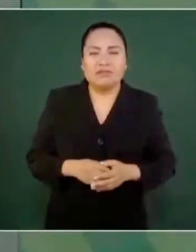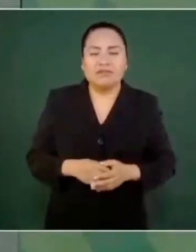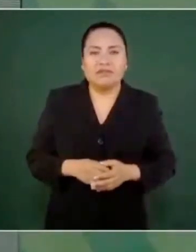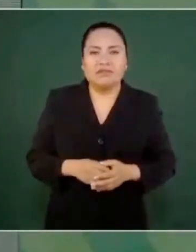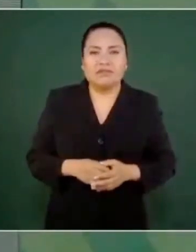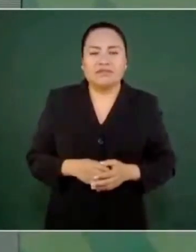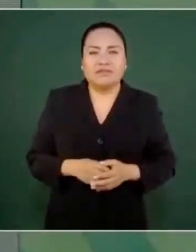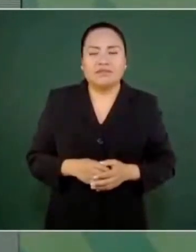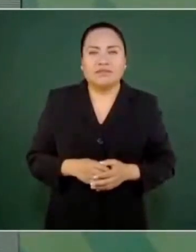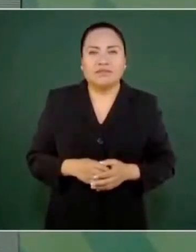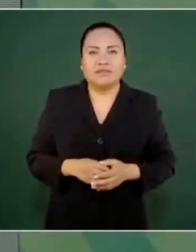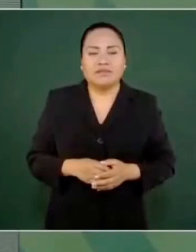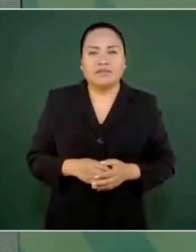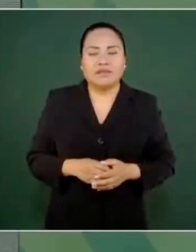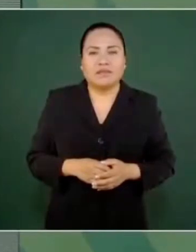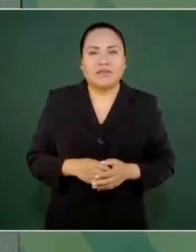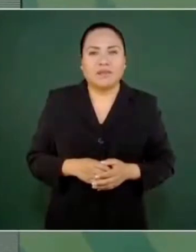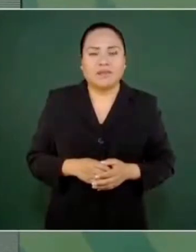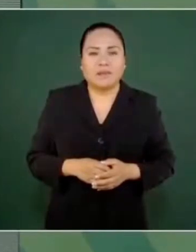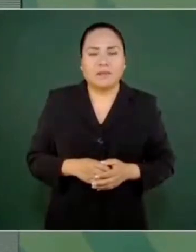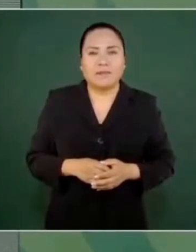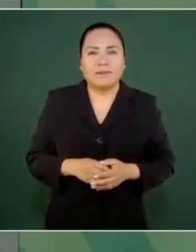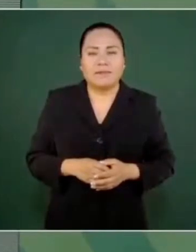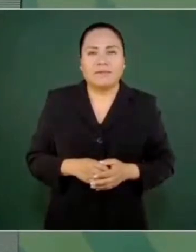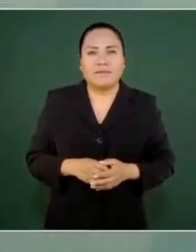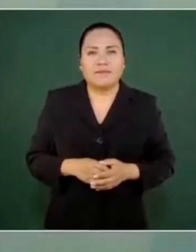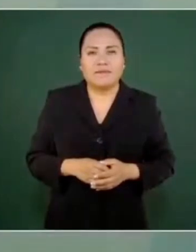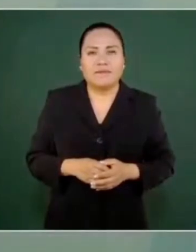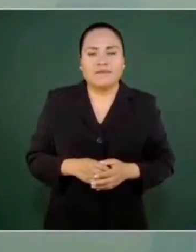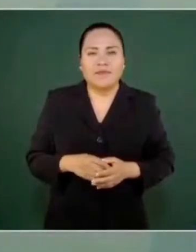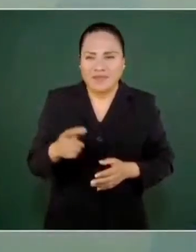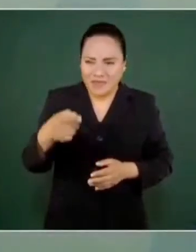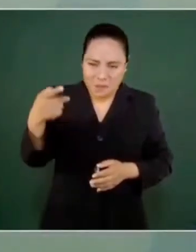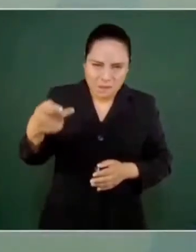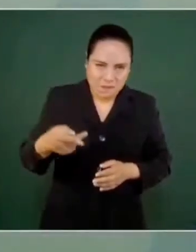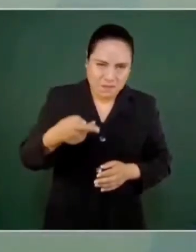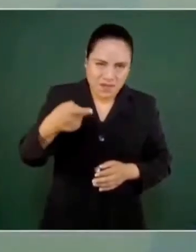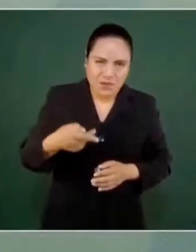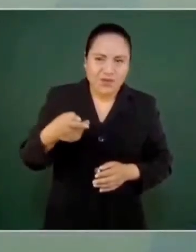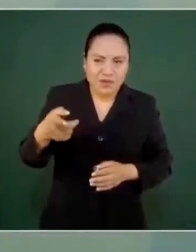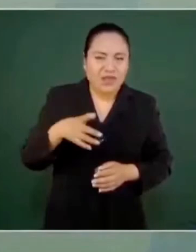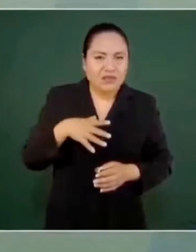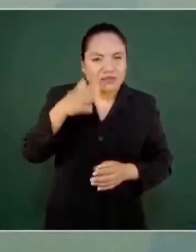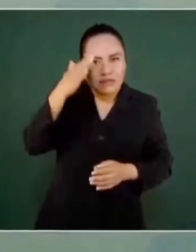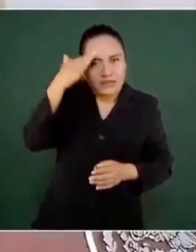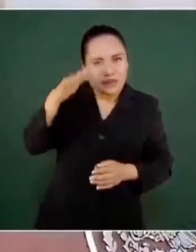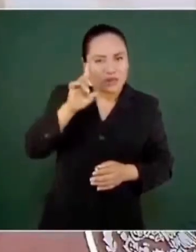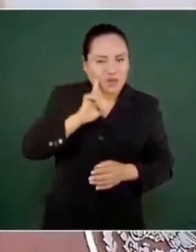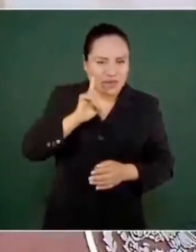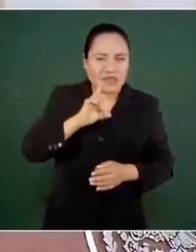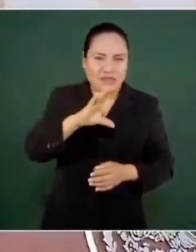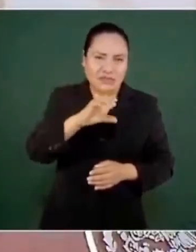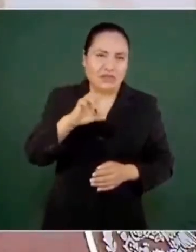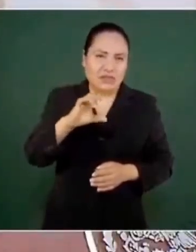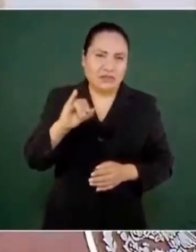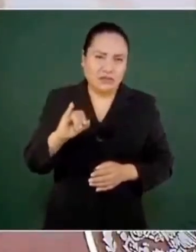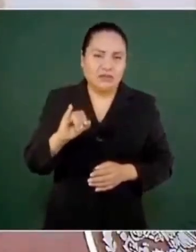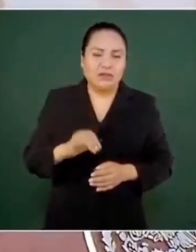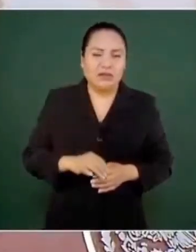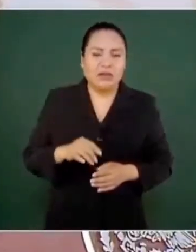Entonces, pues por eso, por lo que me preguntas de la señora, no sé si fue ella la que